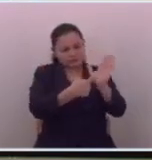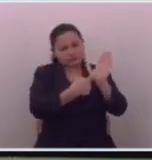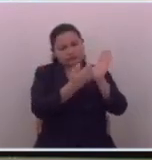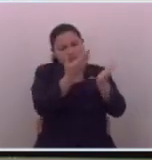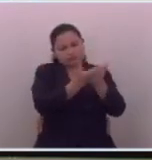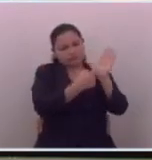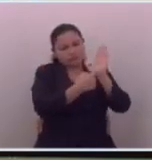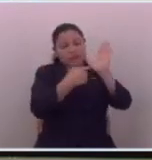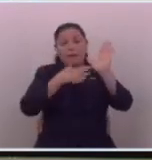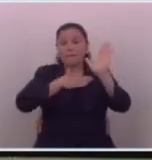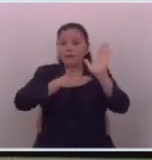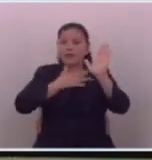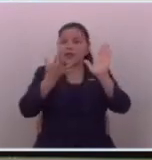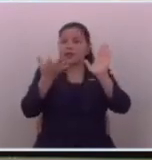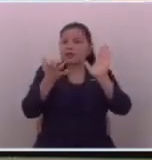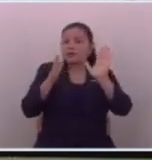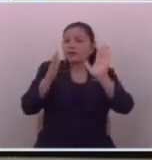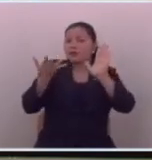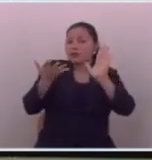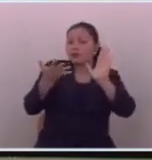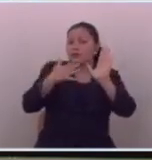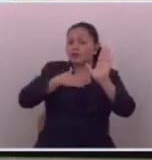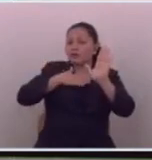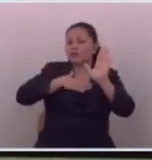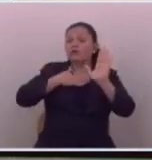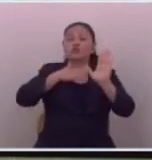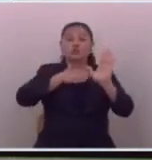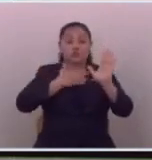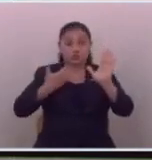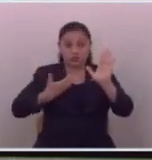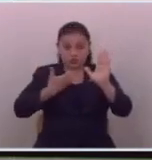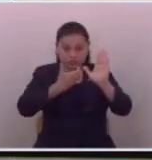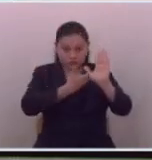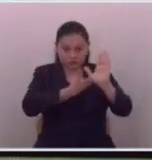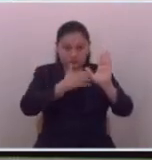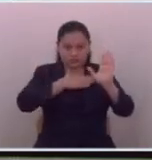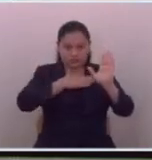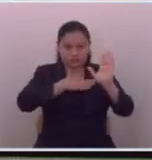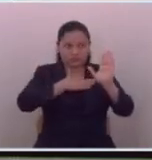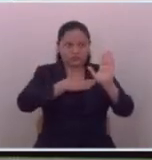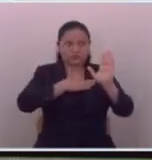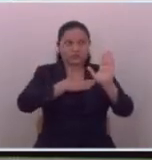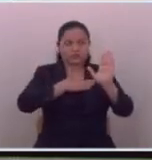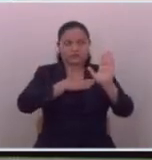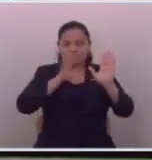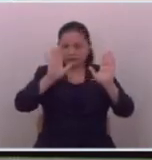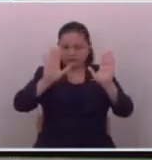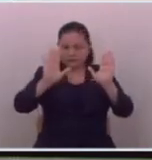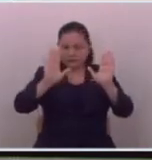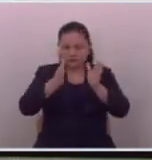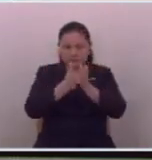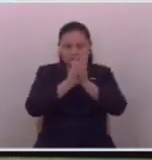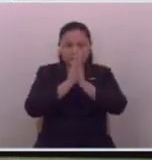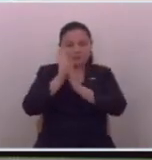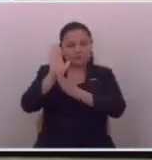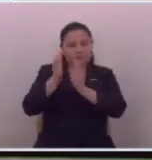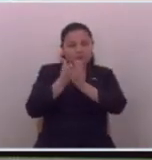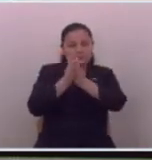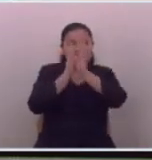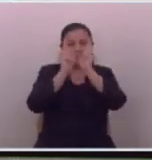aquí miren nosotros lo que queremos es que nosotros hablando ellos y esa es la petición de ellos